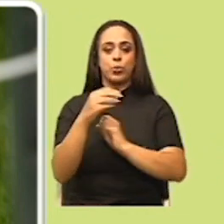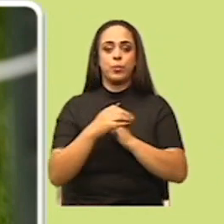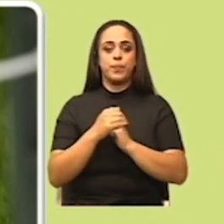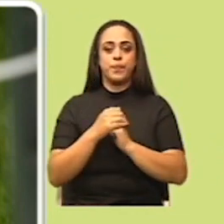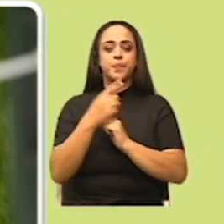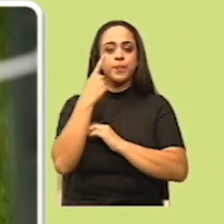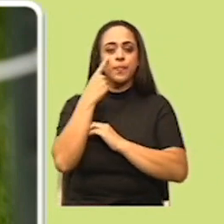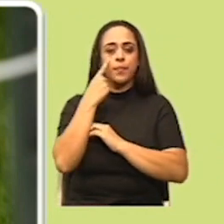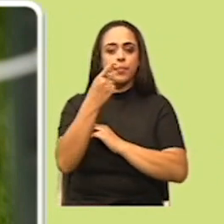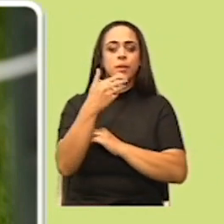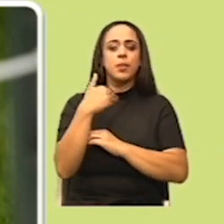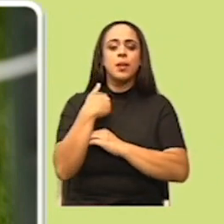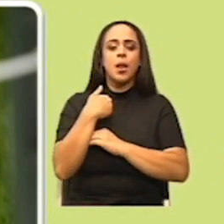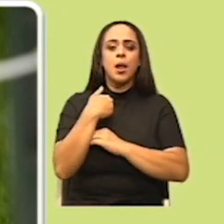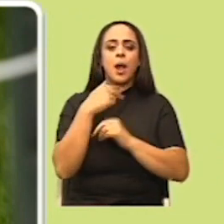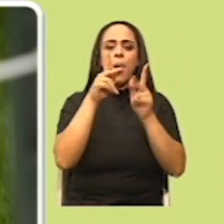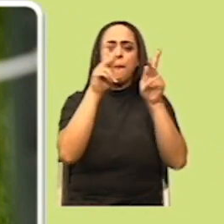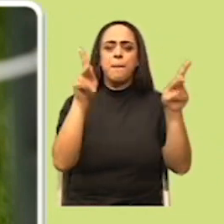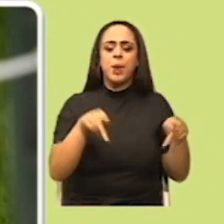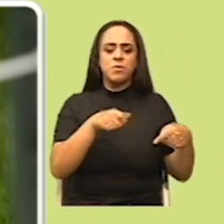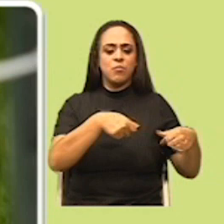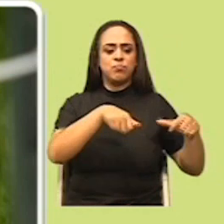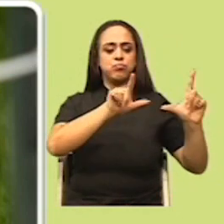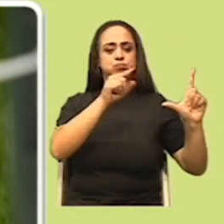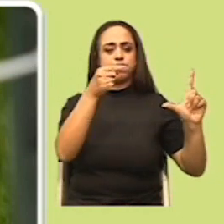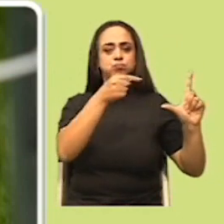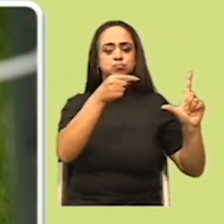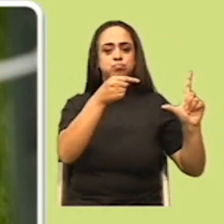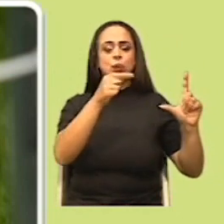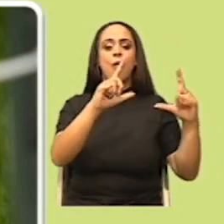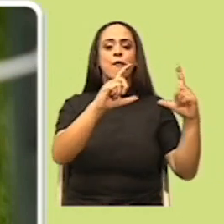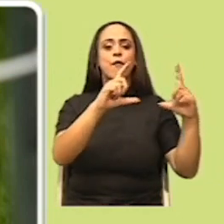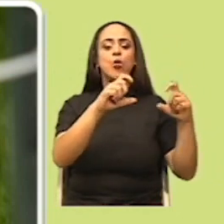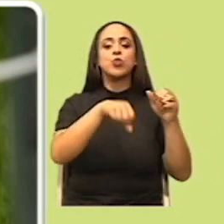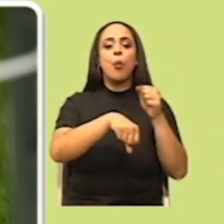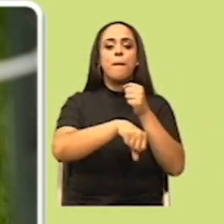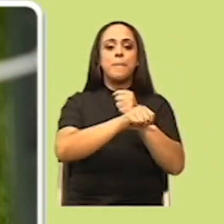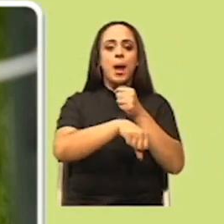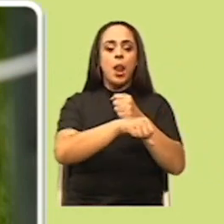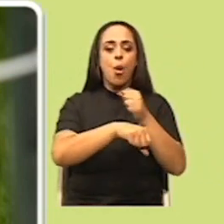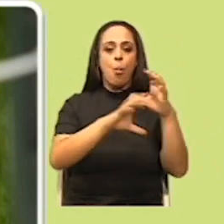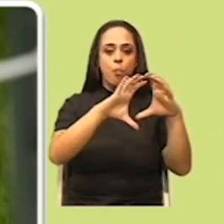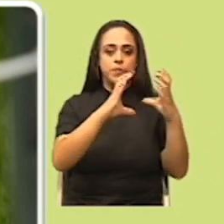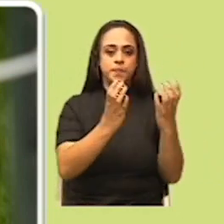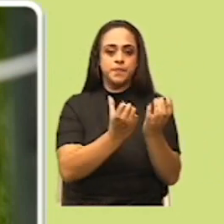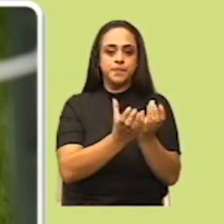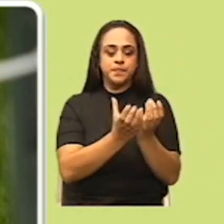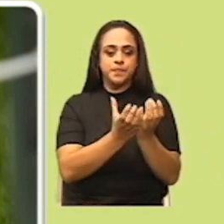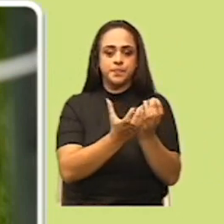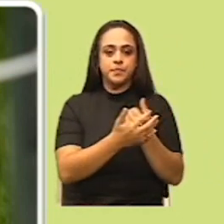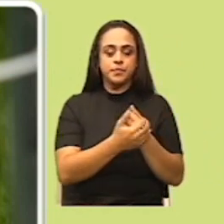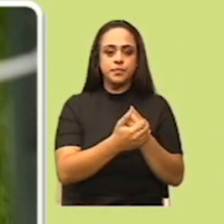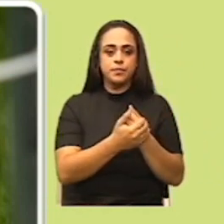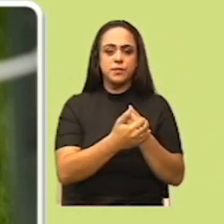qué tenemos en la pantalla. Vemos una fotografía de un balón. ¿Cómo se encuentra ese balón? ¿En movimiento o en